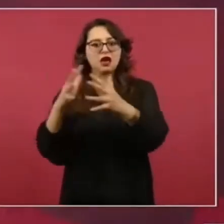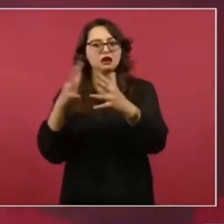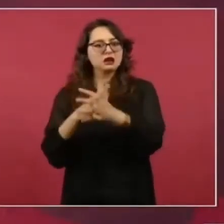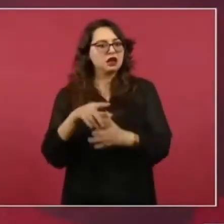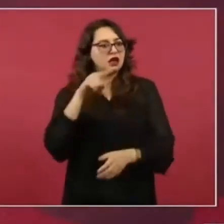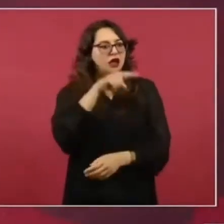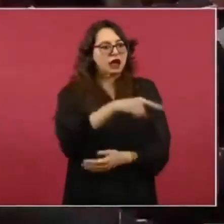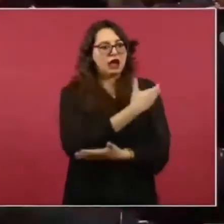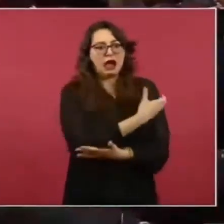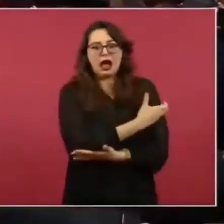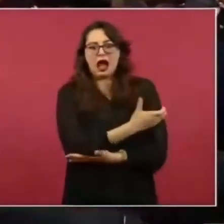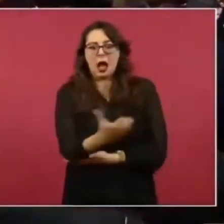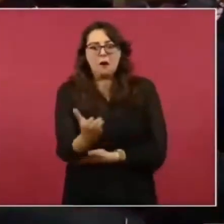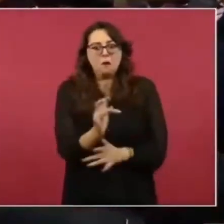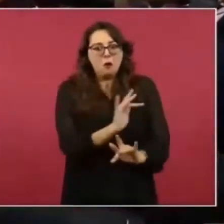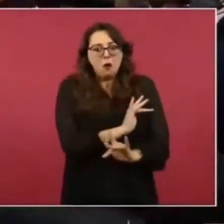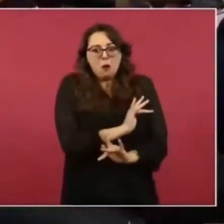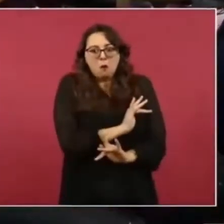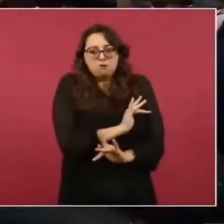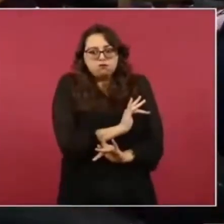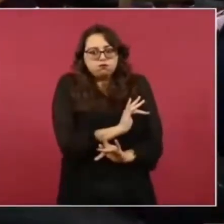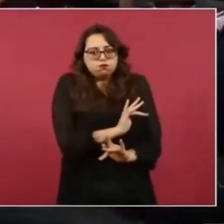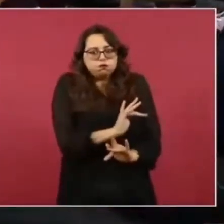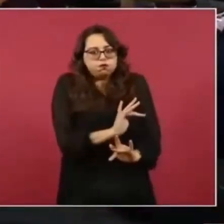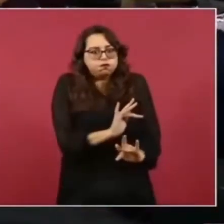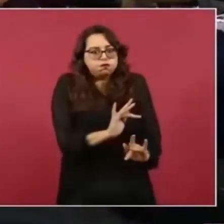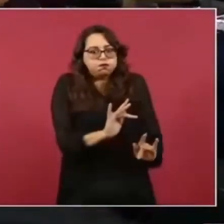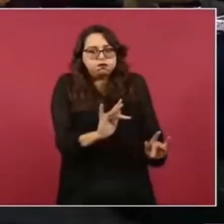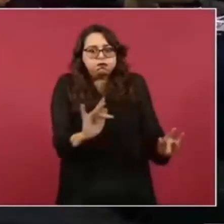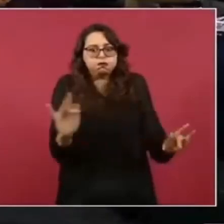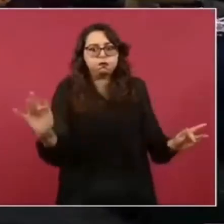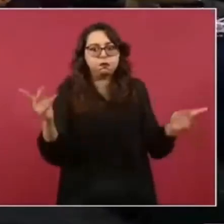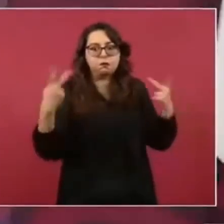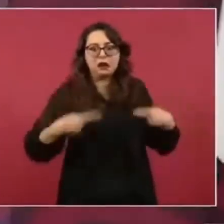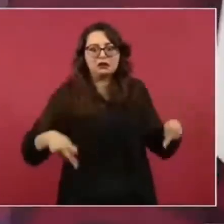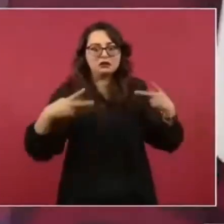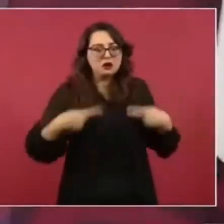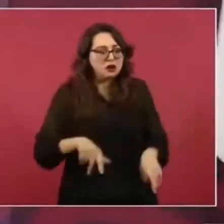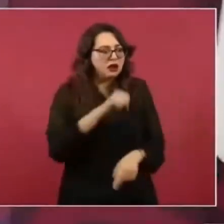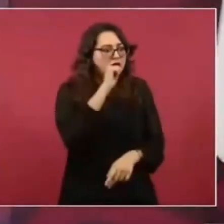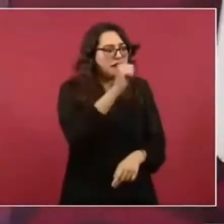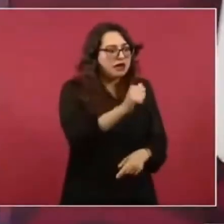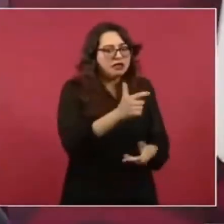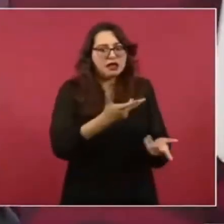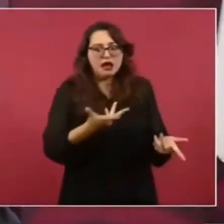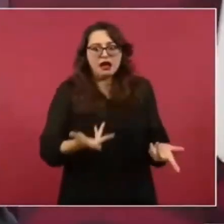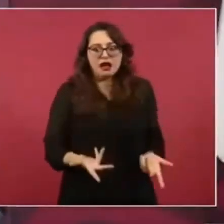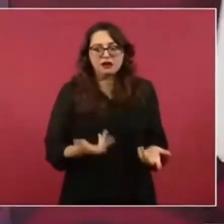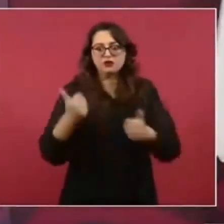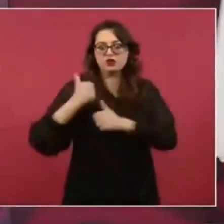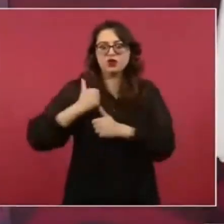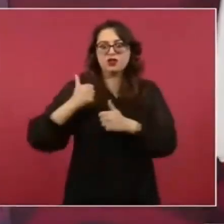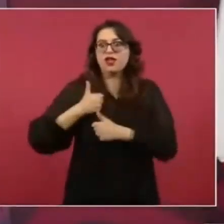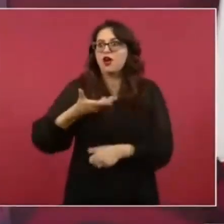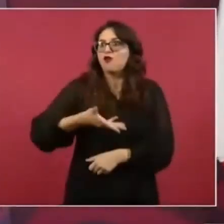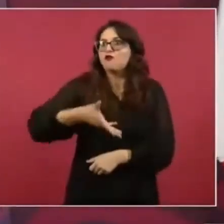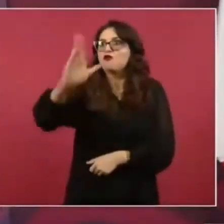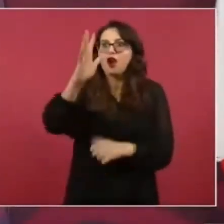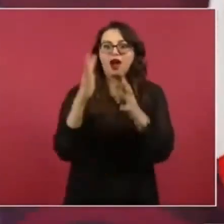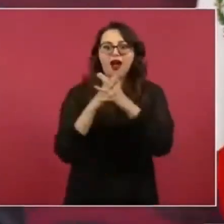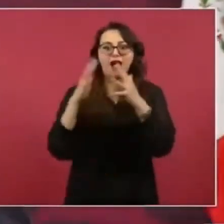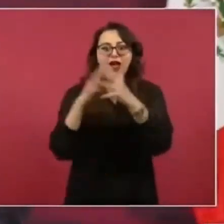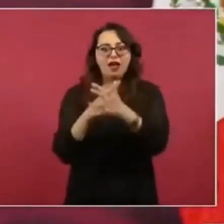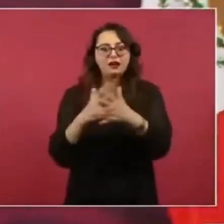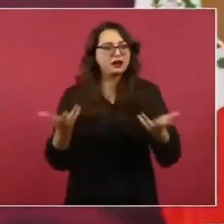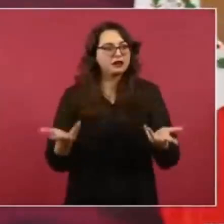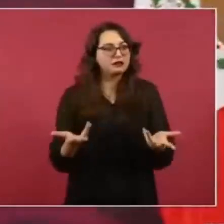viene en ese entonces el presidente Roosevelt. firma un acuerdo para que vayan trabajadores mexicanos